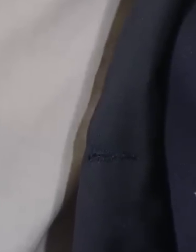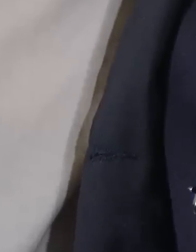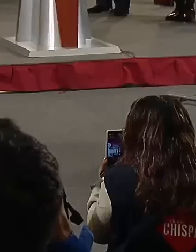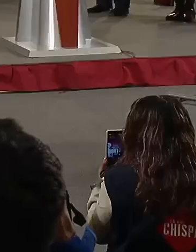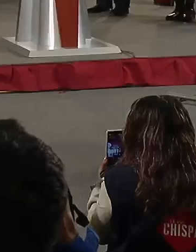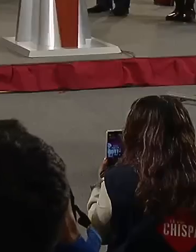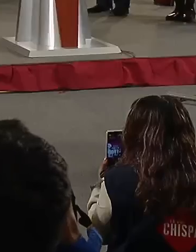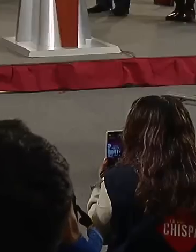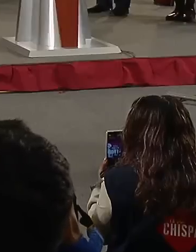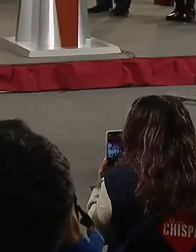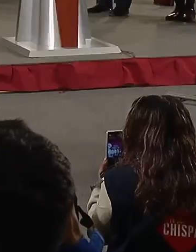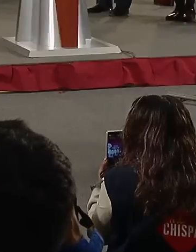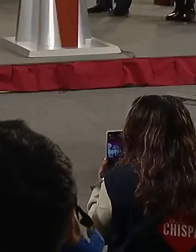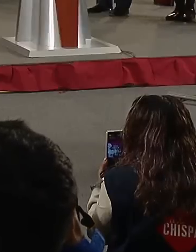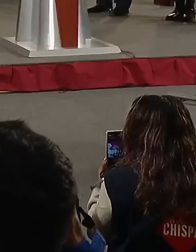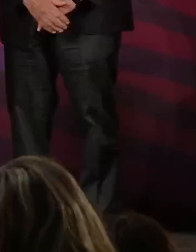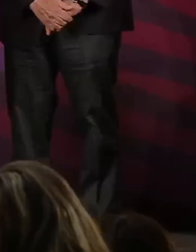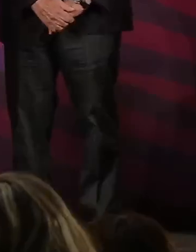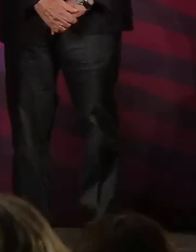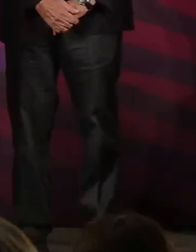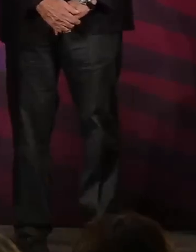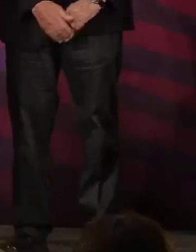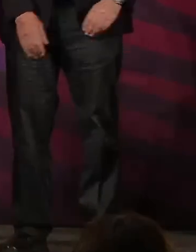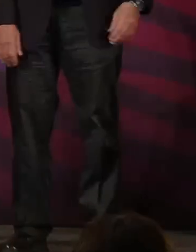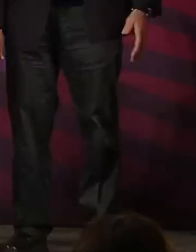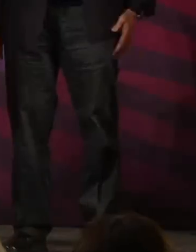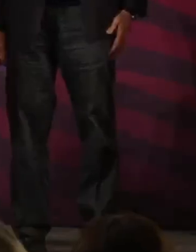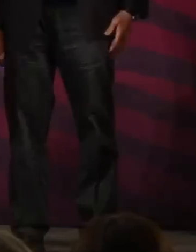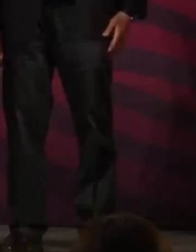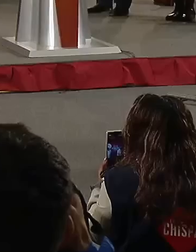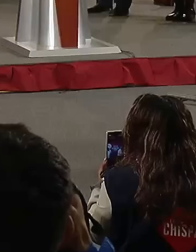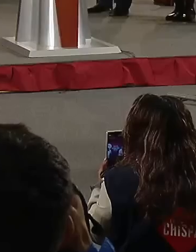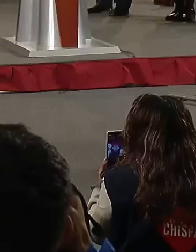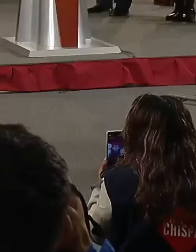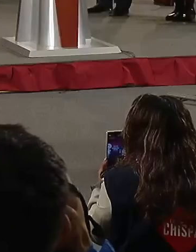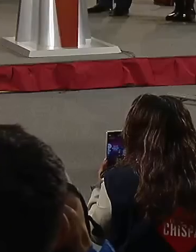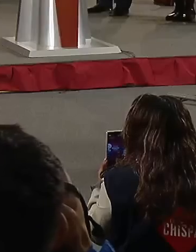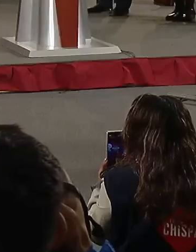Muchas felicidades. Muchas gracias por la invitación.